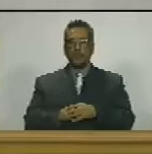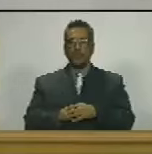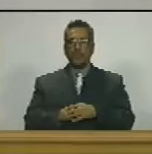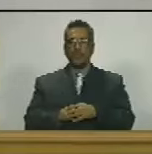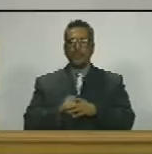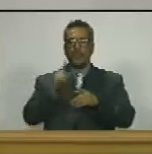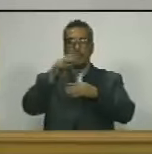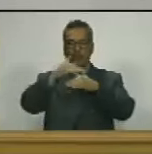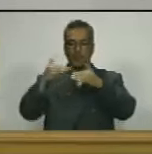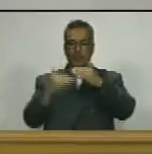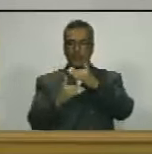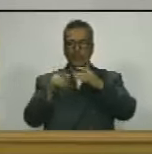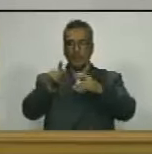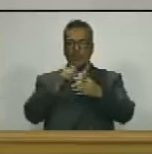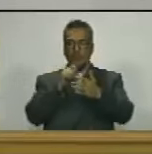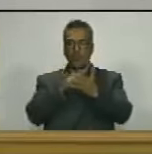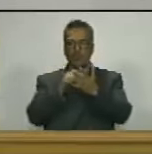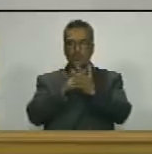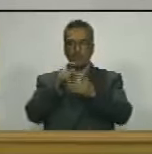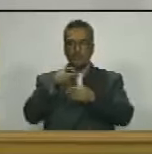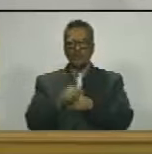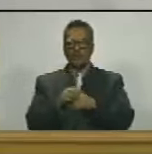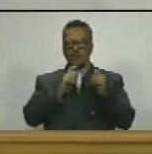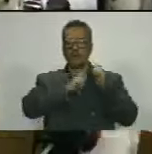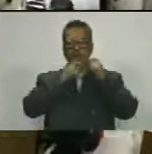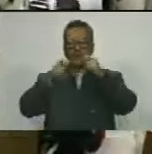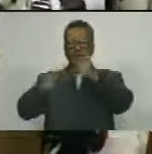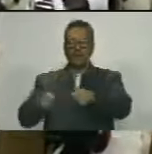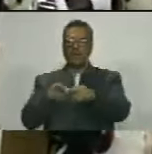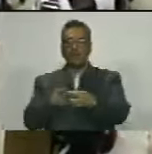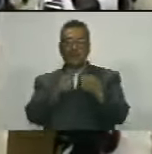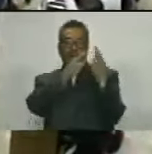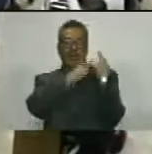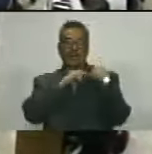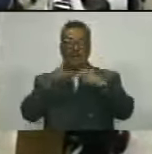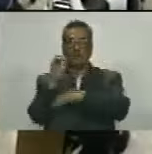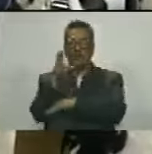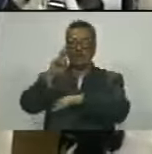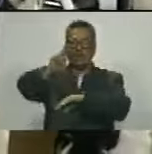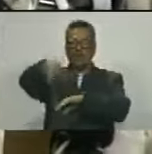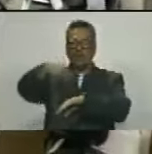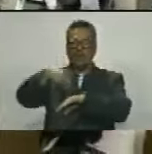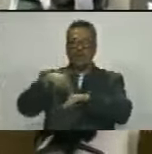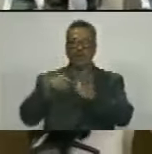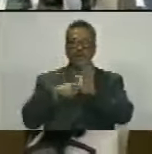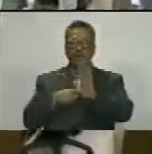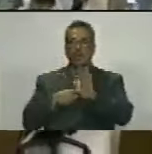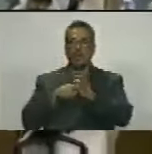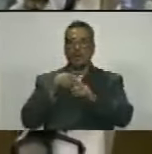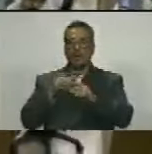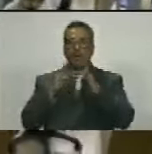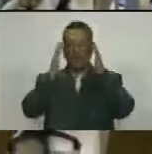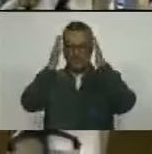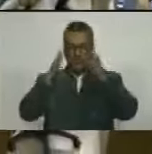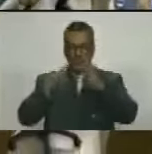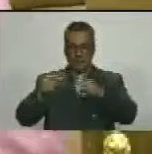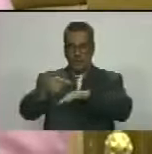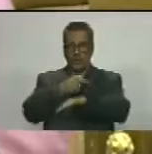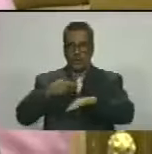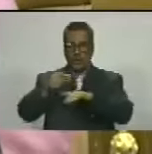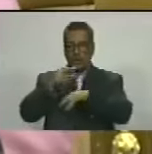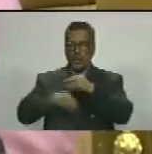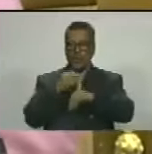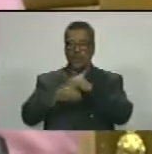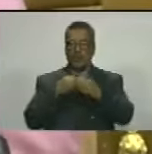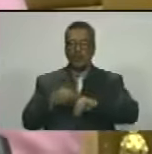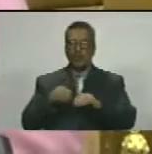siguiente punto del orden del día designación del representante de la asamblea nacional ante el consejo de estado de conformidad